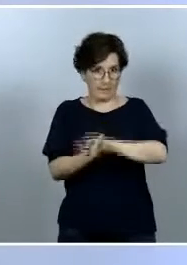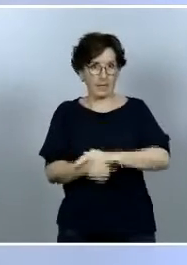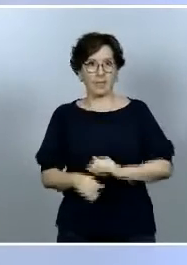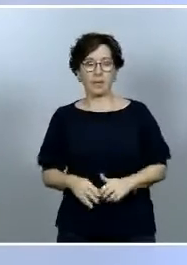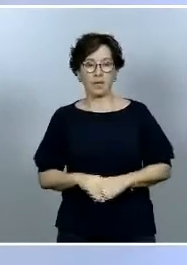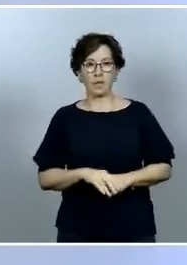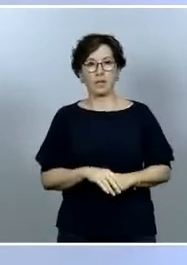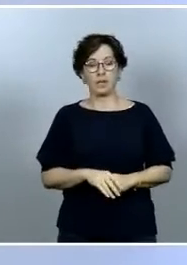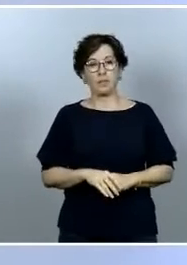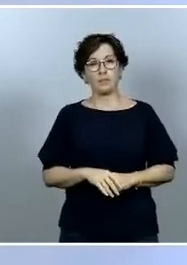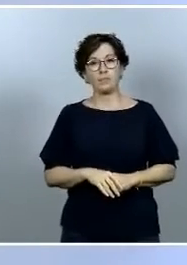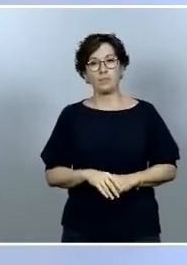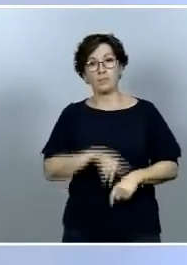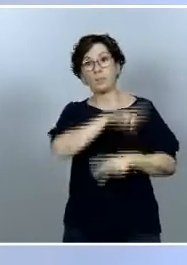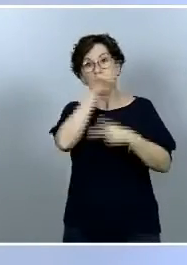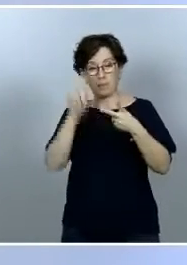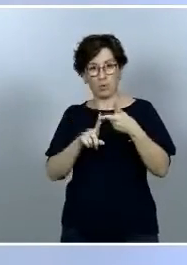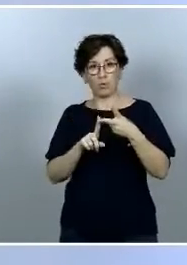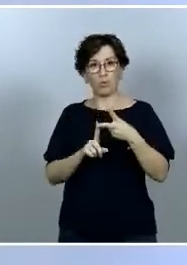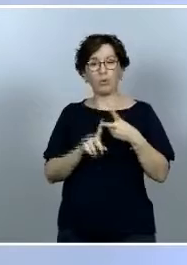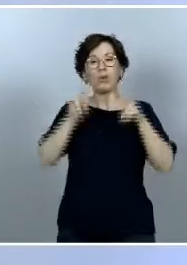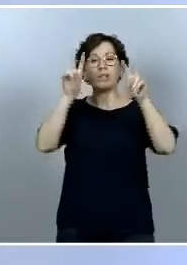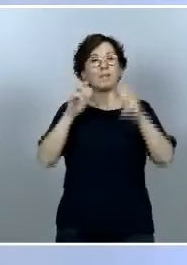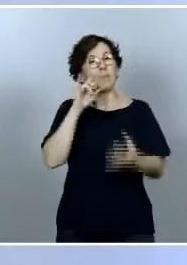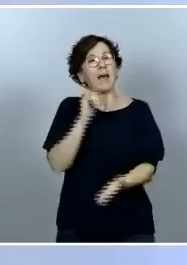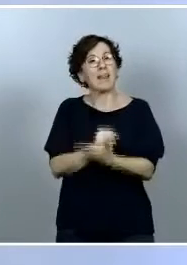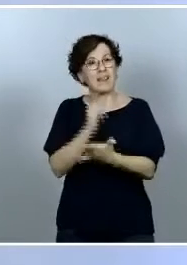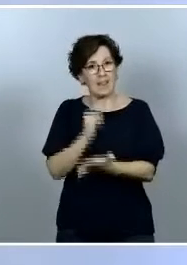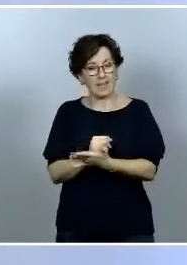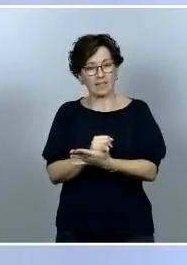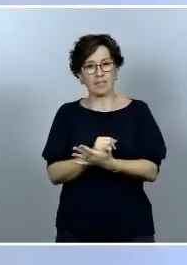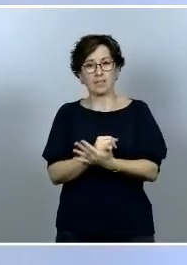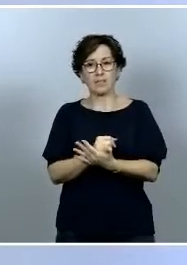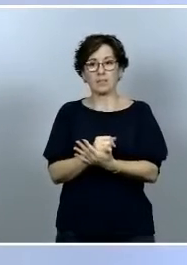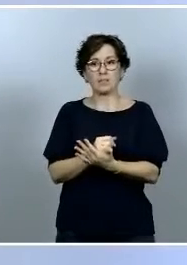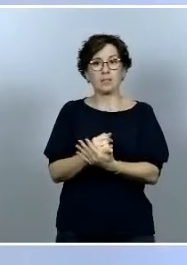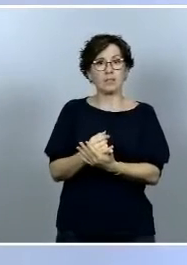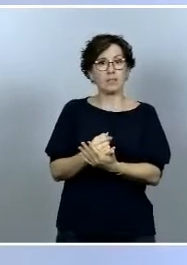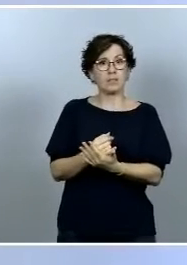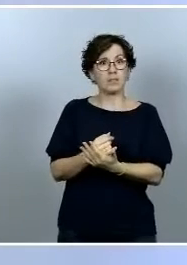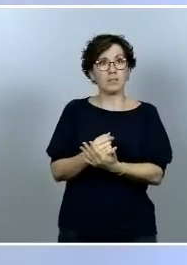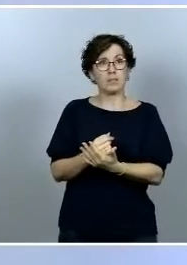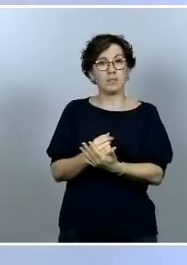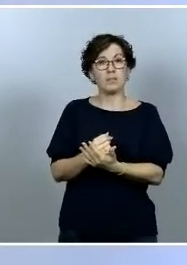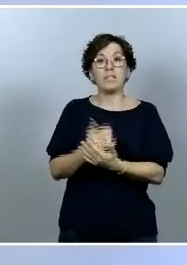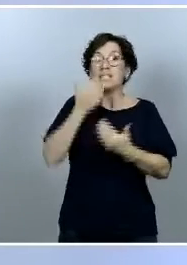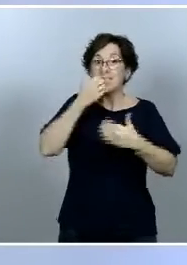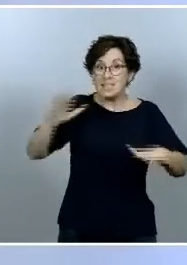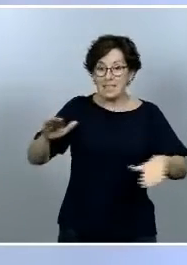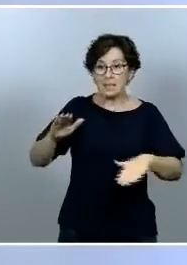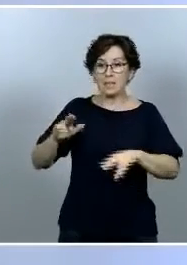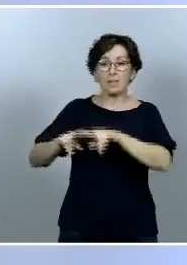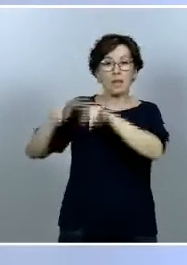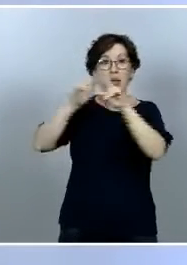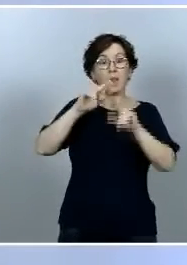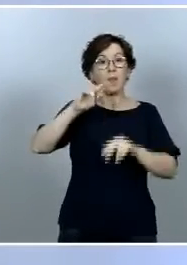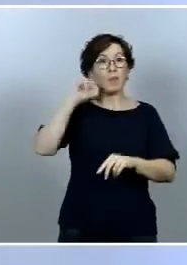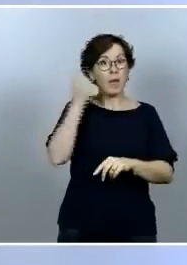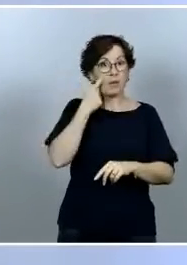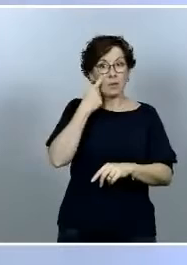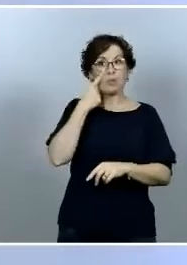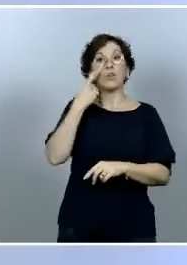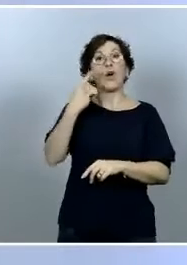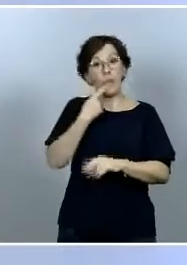agradezco mucho su pregunta respecto a los test es recomendable hacerse un test cuando así está prescrito la estrategia de diagnóstico quiero decir hay que hacer un test